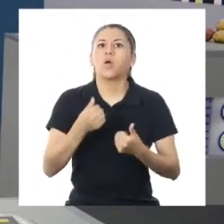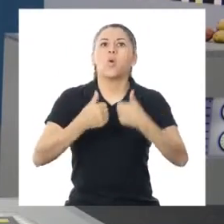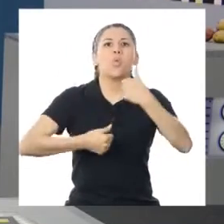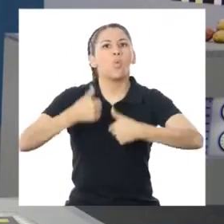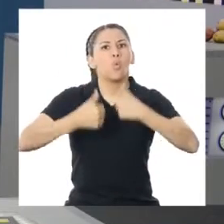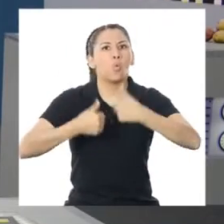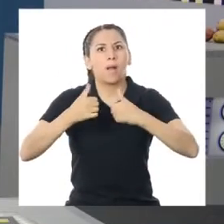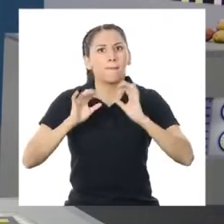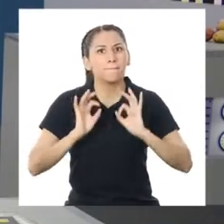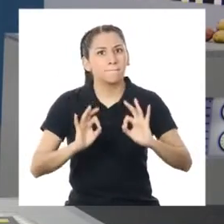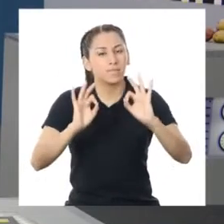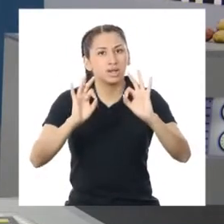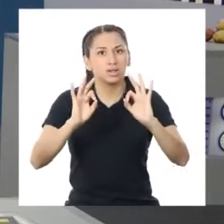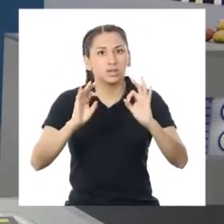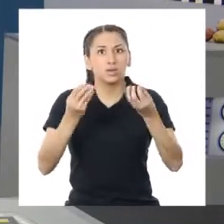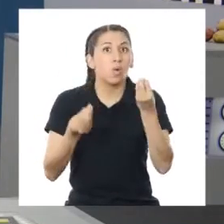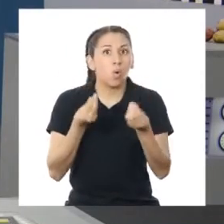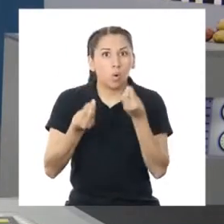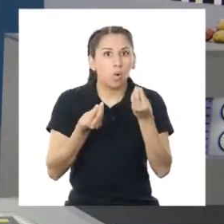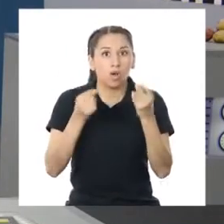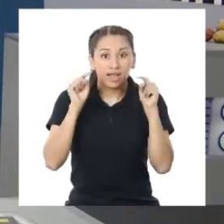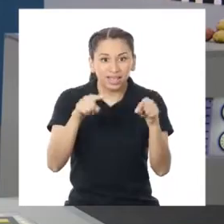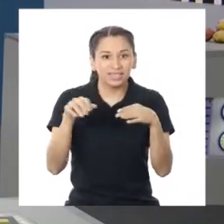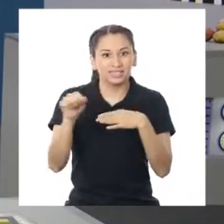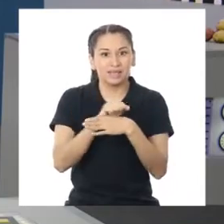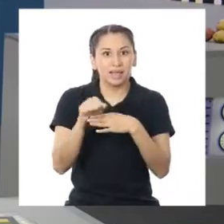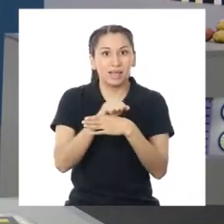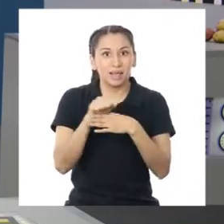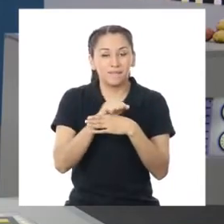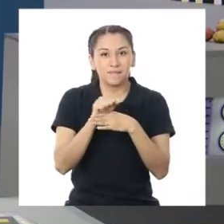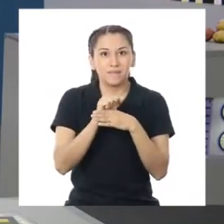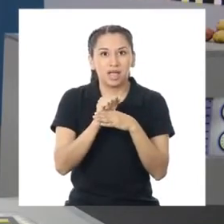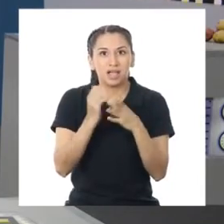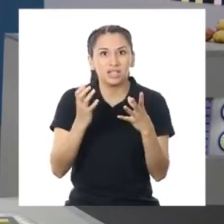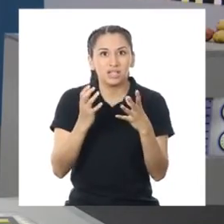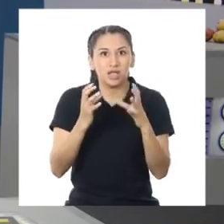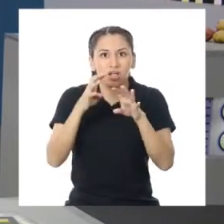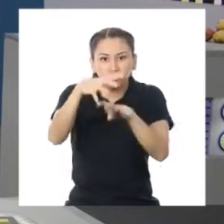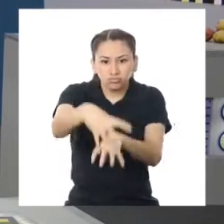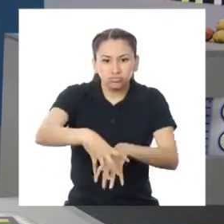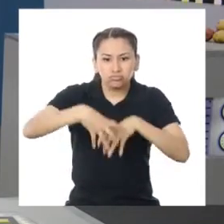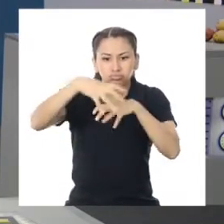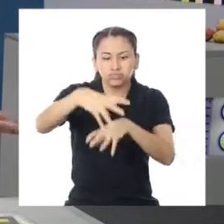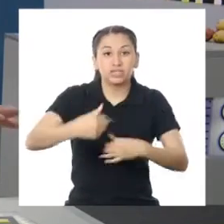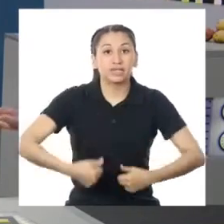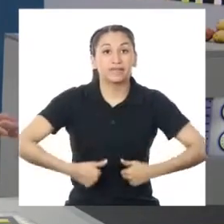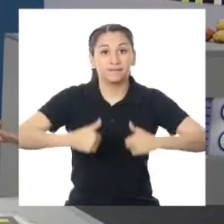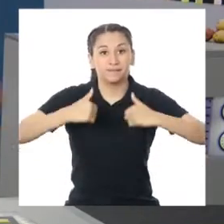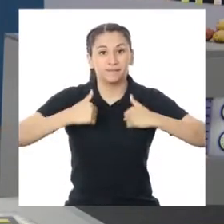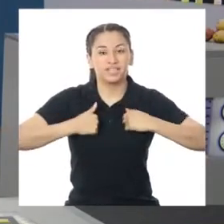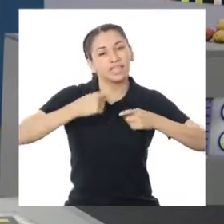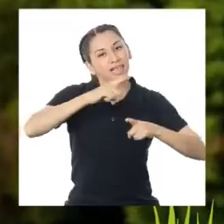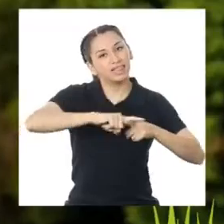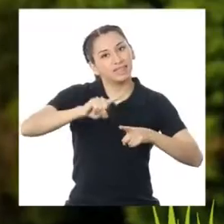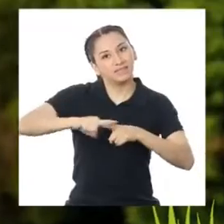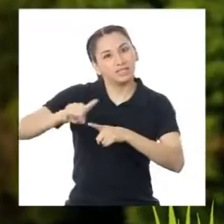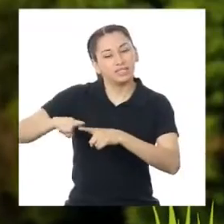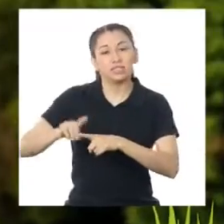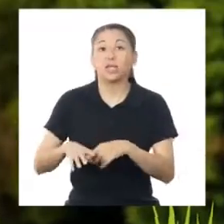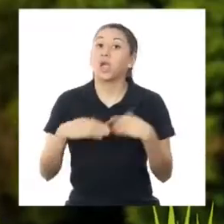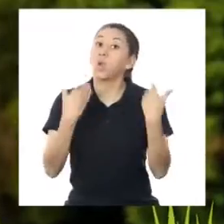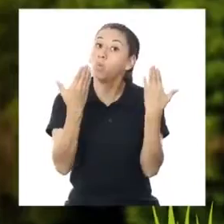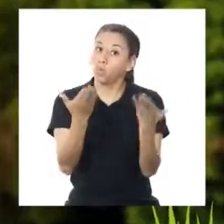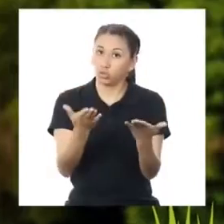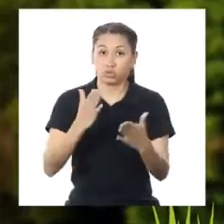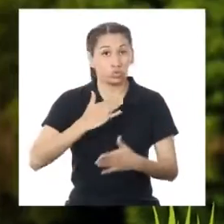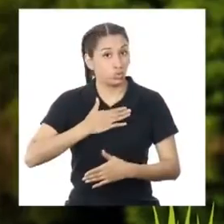efectos pueden traer estas prácticas de cultivo sobre nuestra biodiversidad. Bueno,